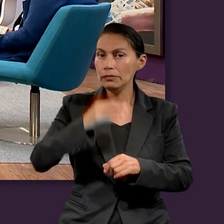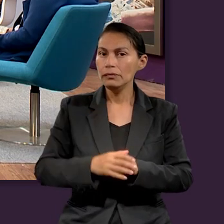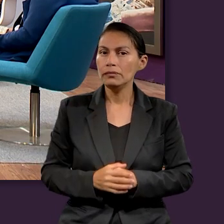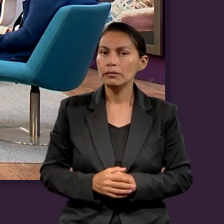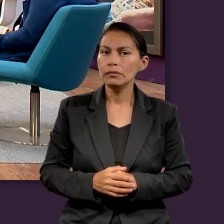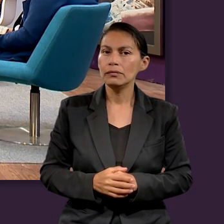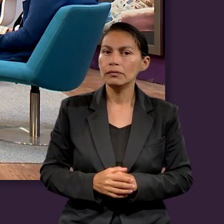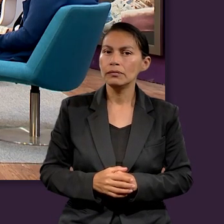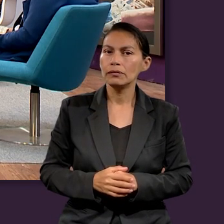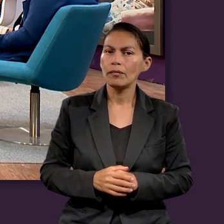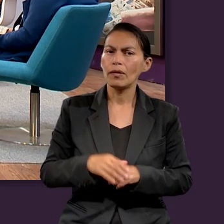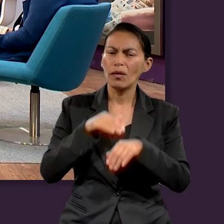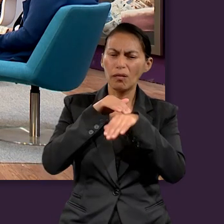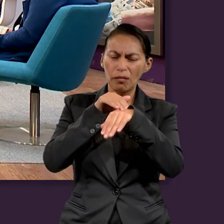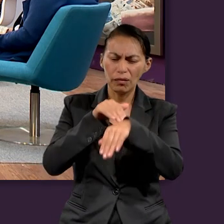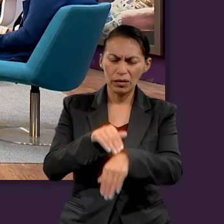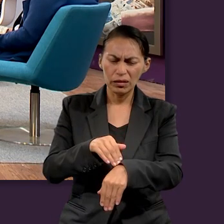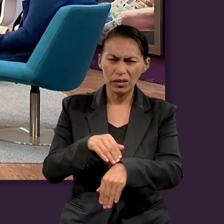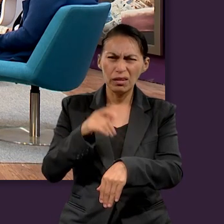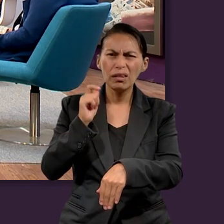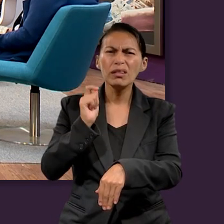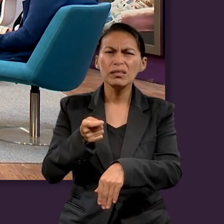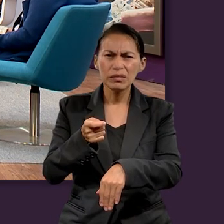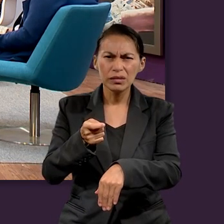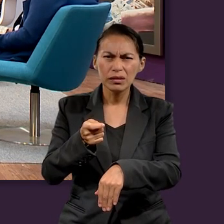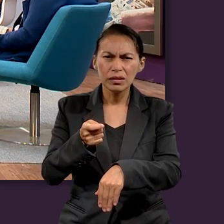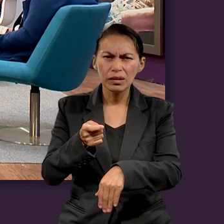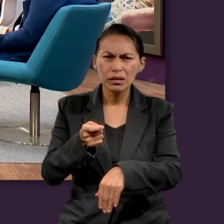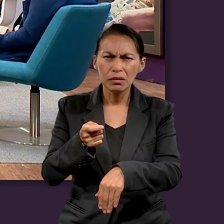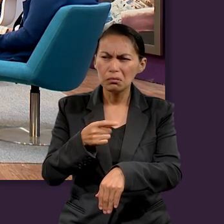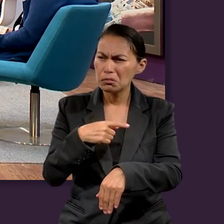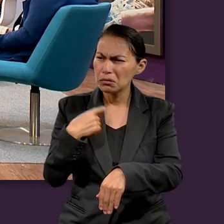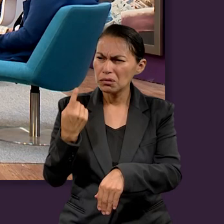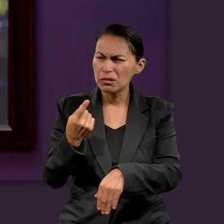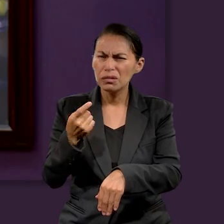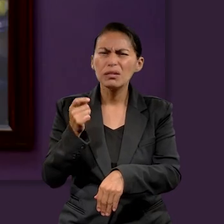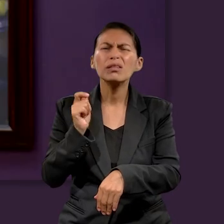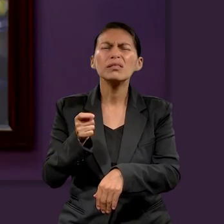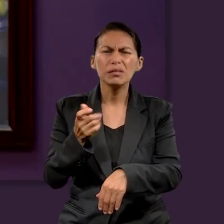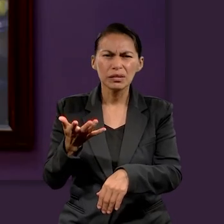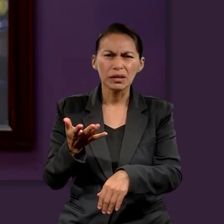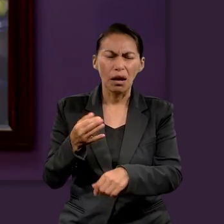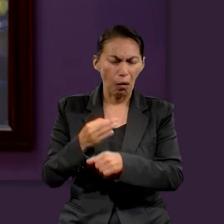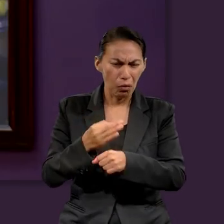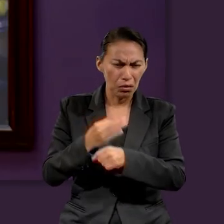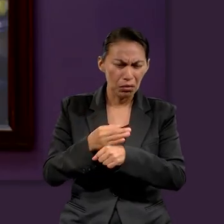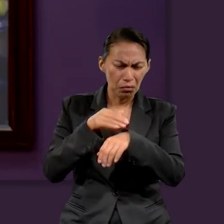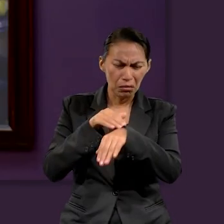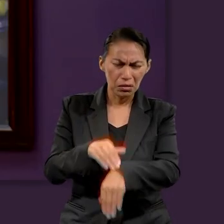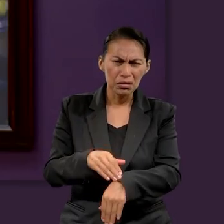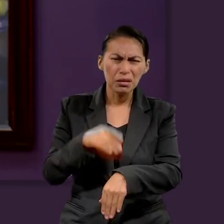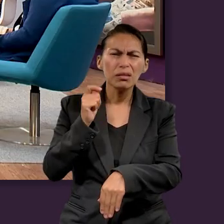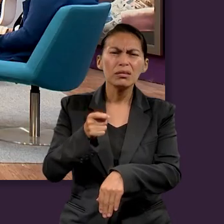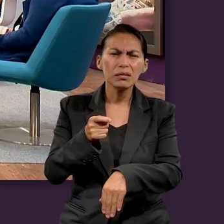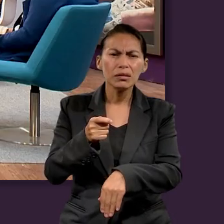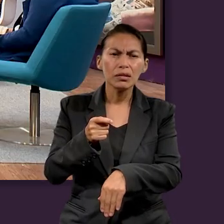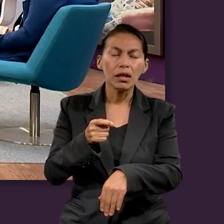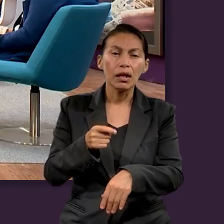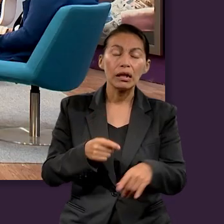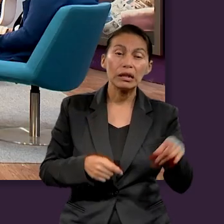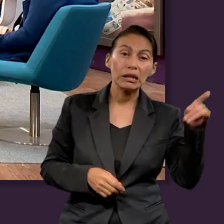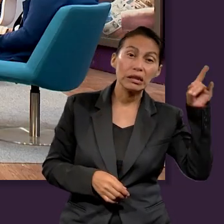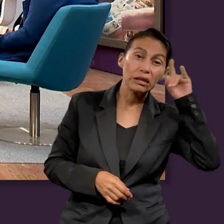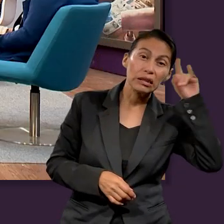qué valor tiene la obediencia para nosotros hoy día. Porque los engaños